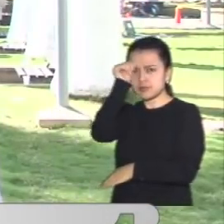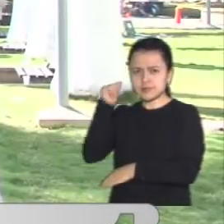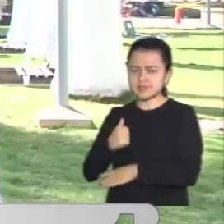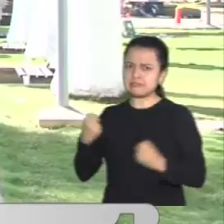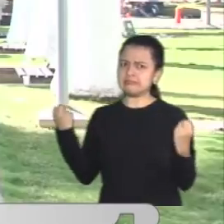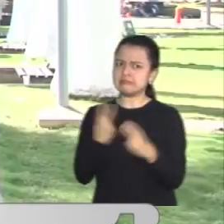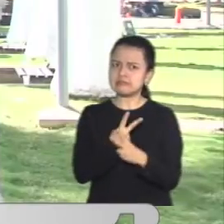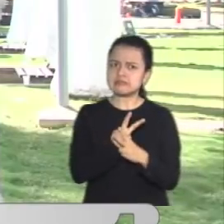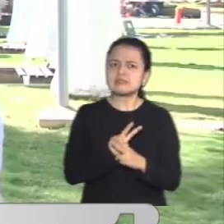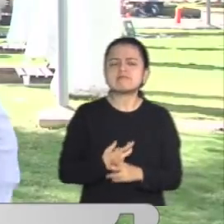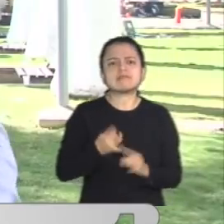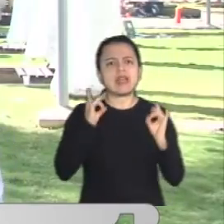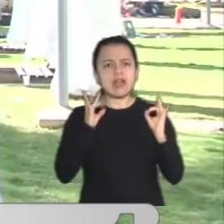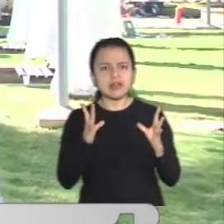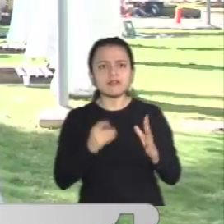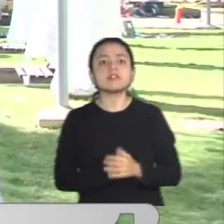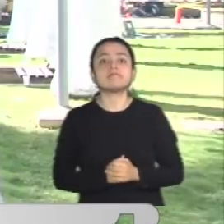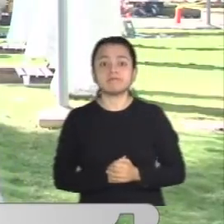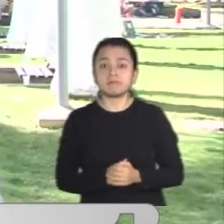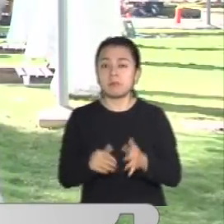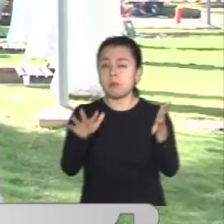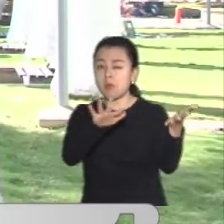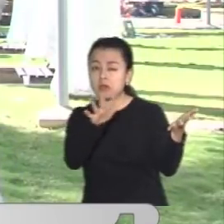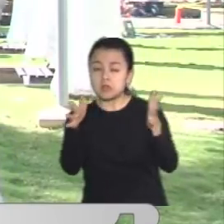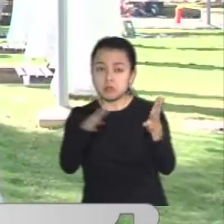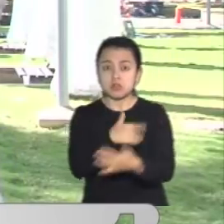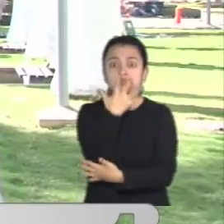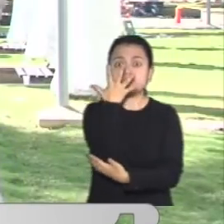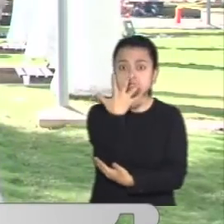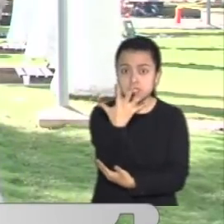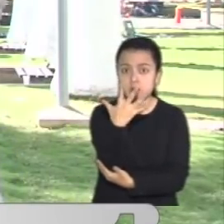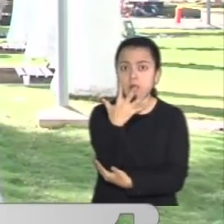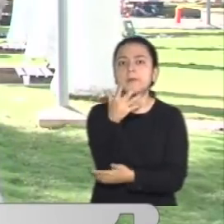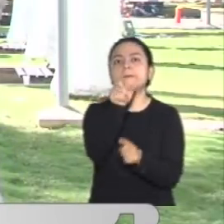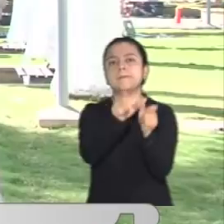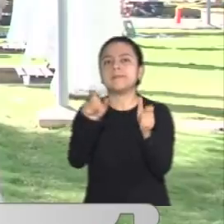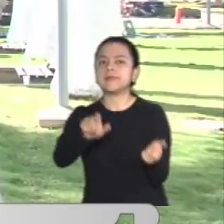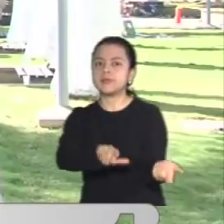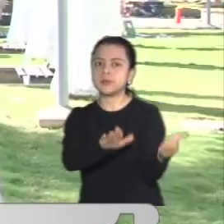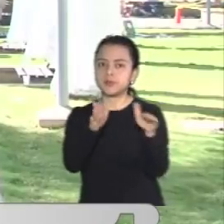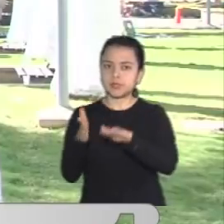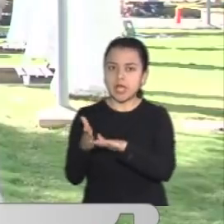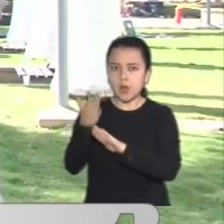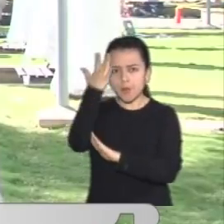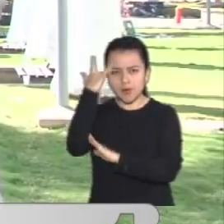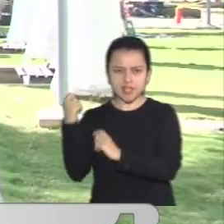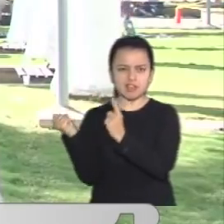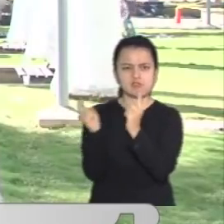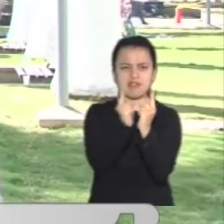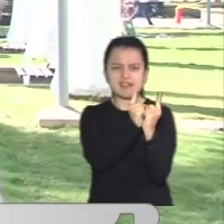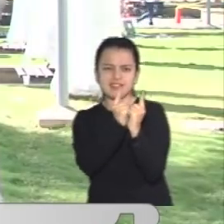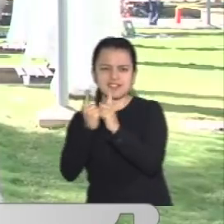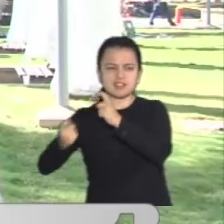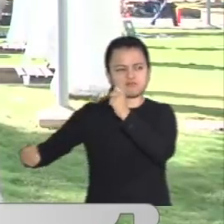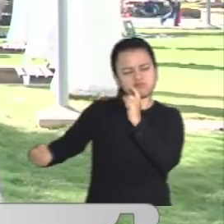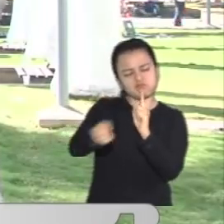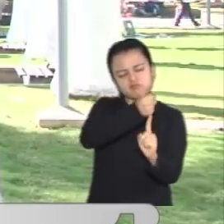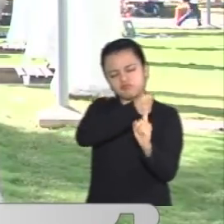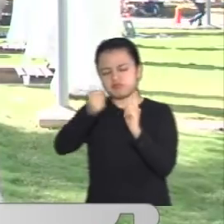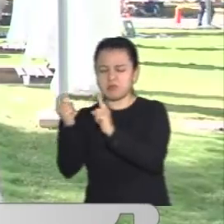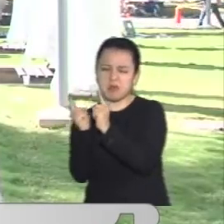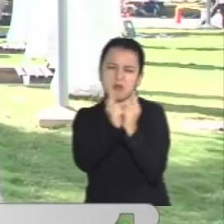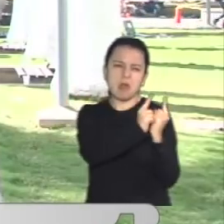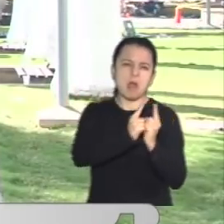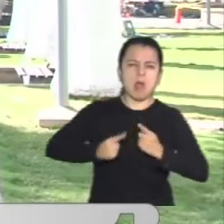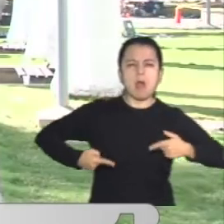vísperas a las fiestas de Navidad, donde al menos cinco personas perdieron la vida en medio de riñas y ajustes de cuentas. Por el momento,